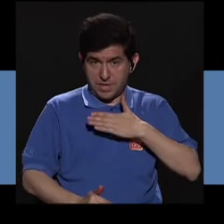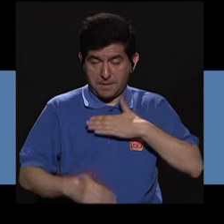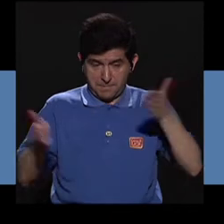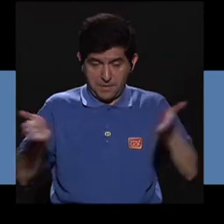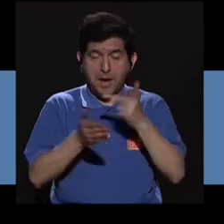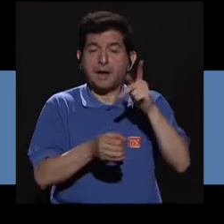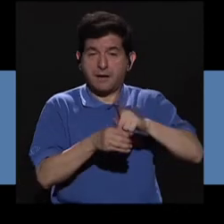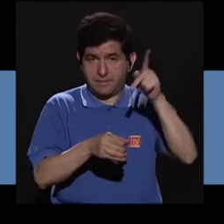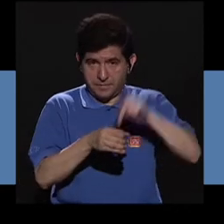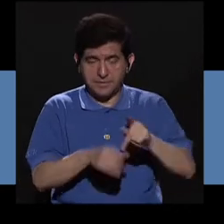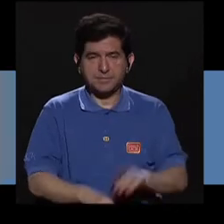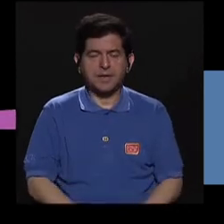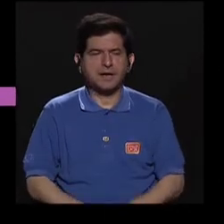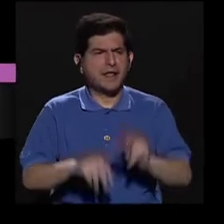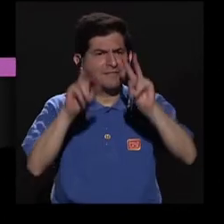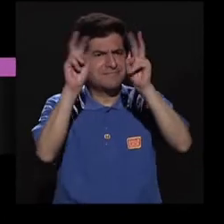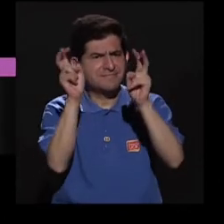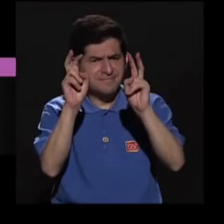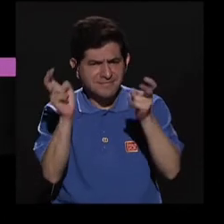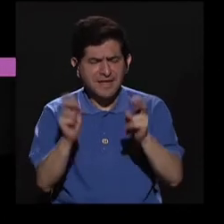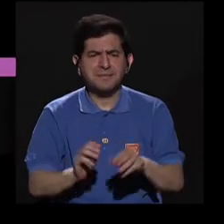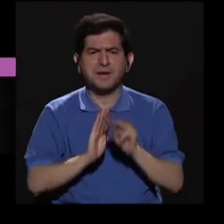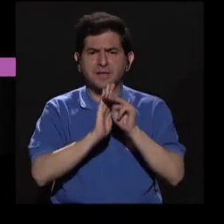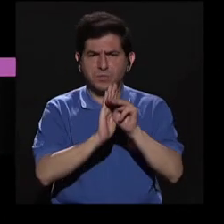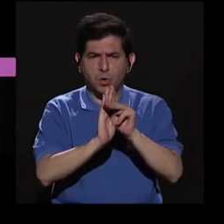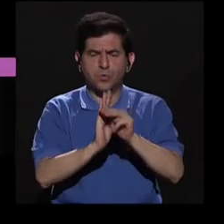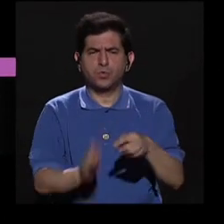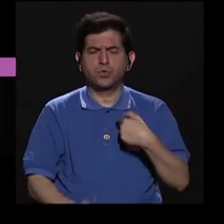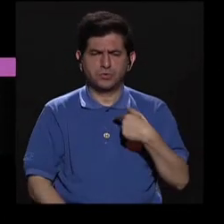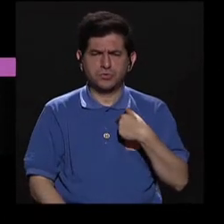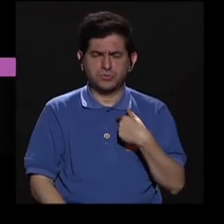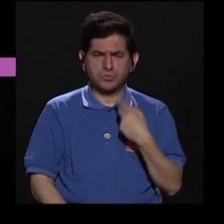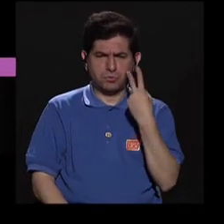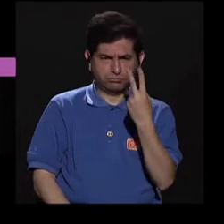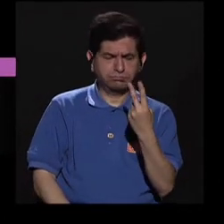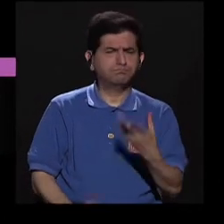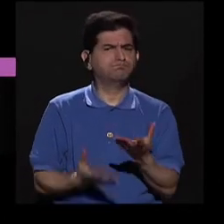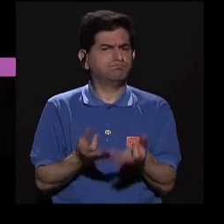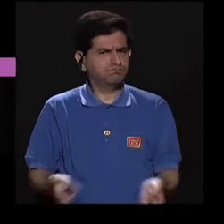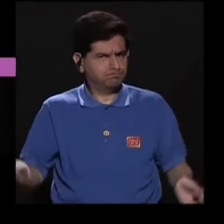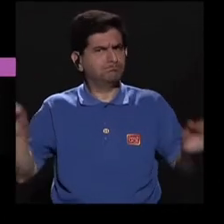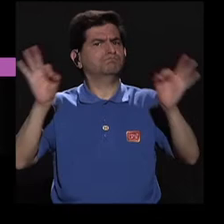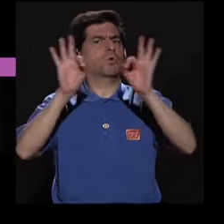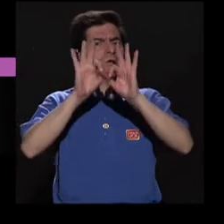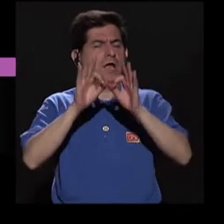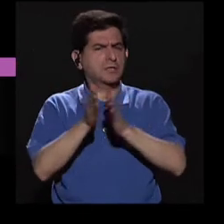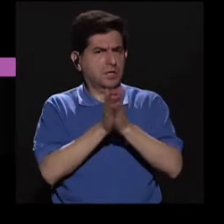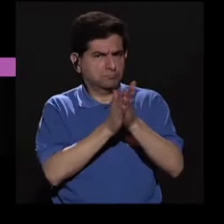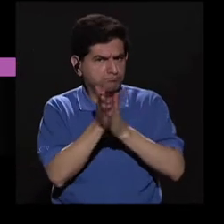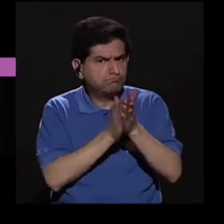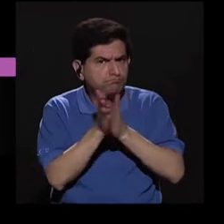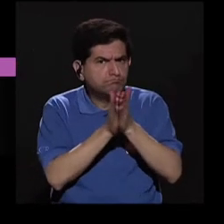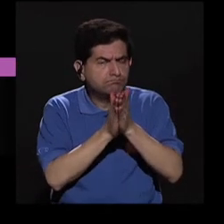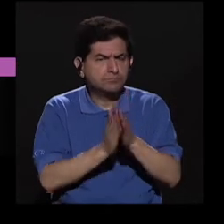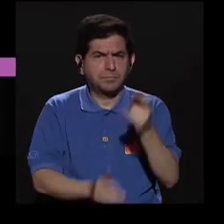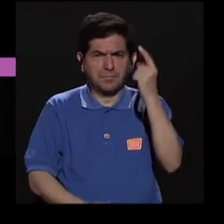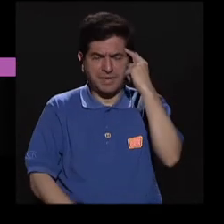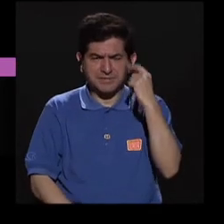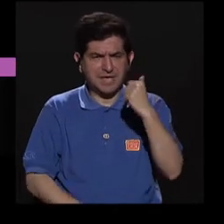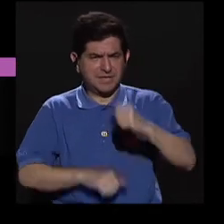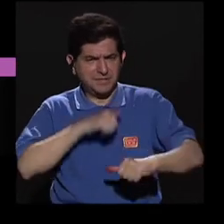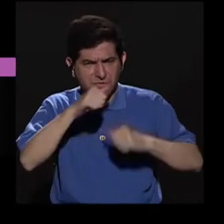Una de las cosas que me motivó a participar fue los temas de los módulos. Me parecieron muy importantes y